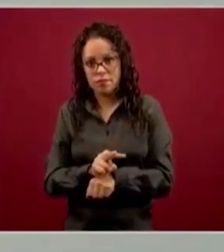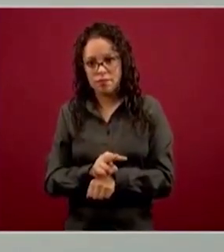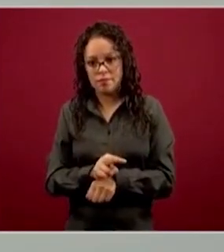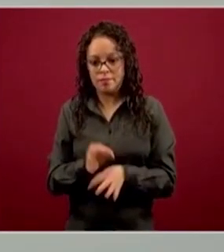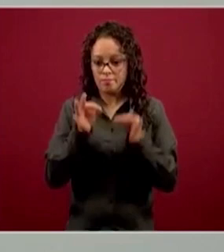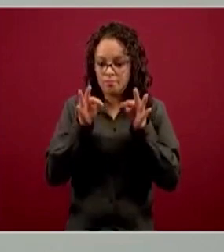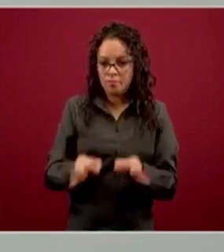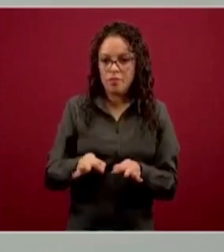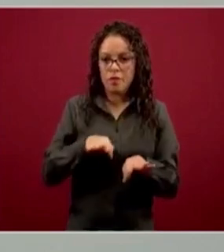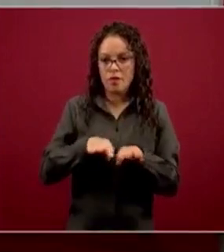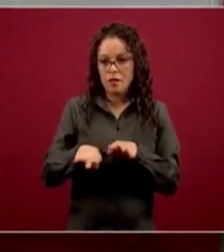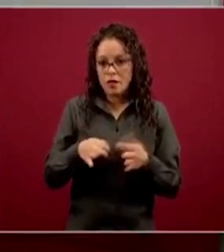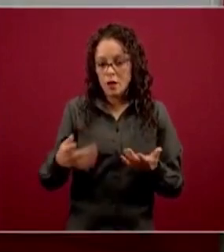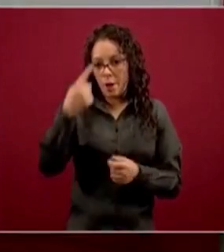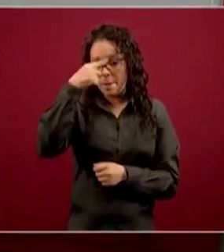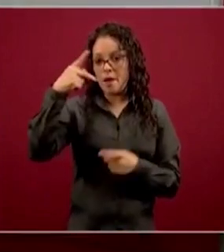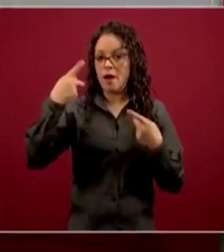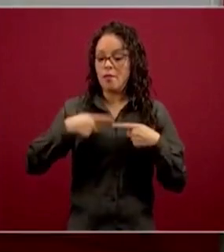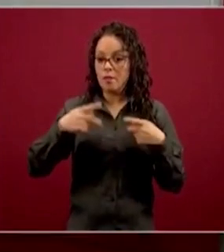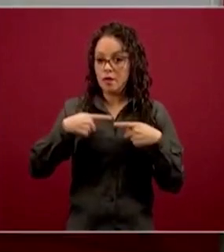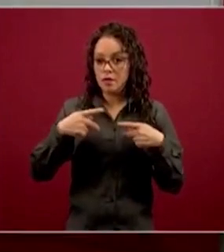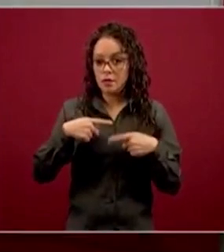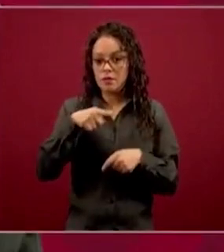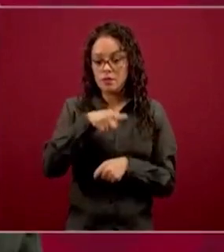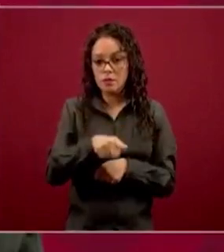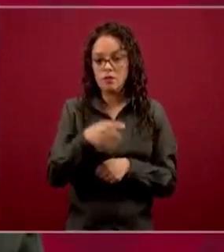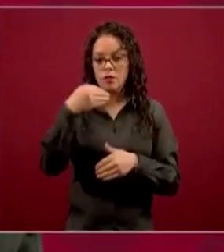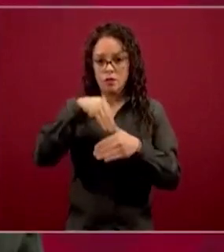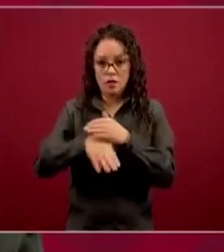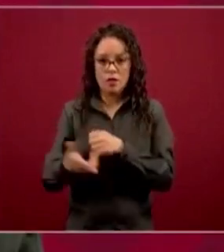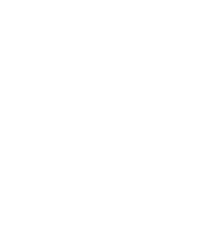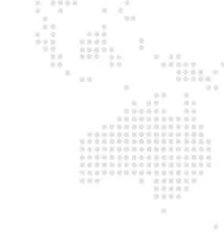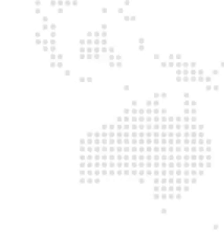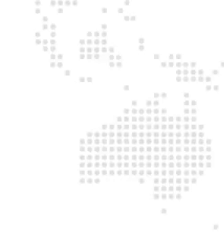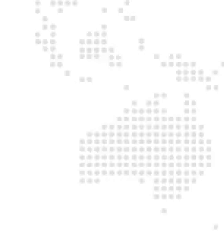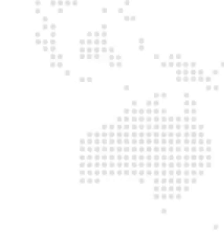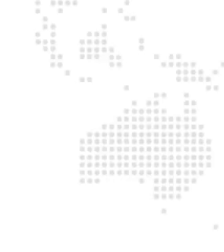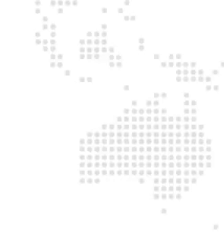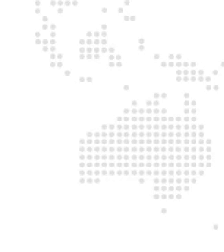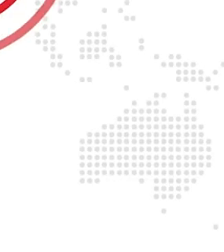por el bien de las instalaciones y por el bien de México.